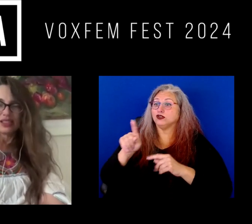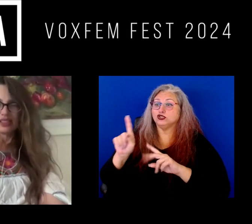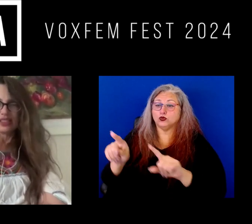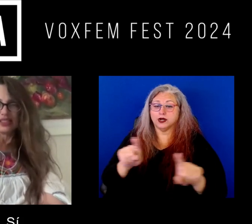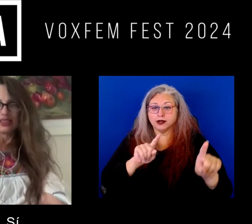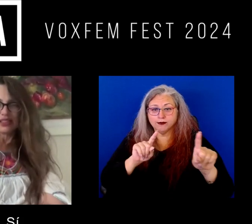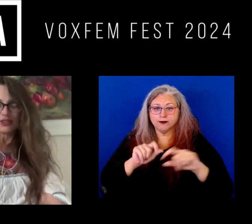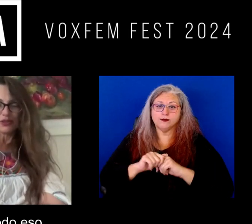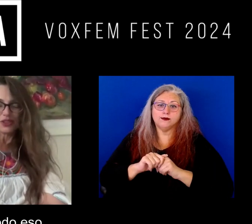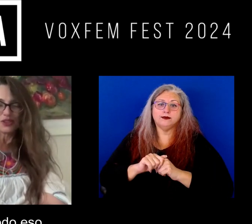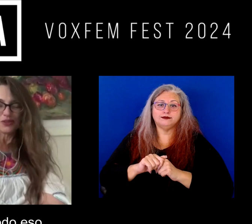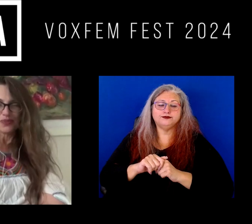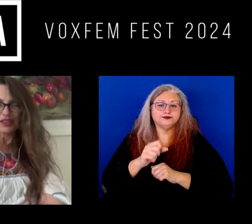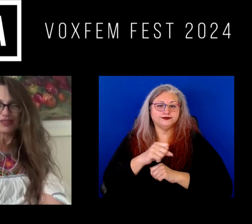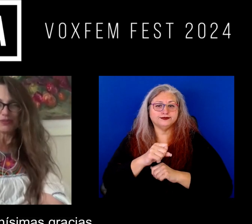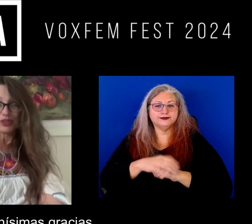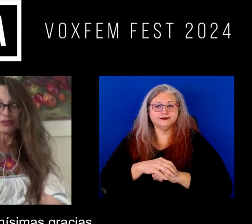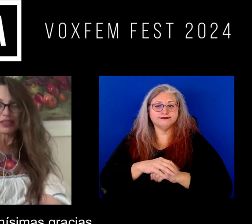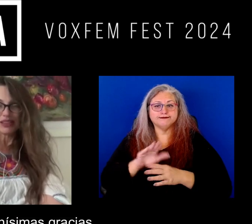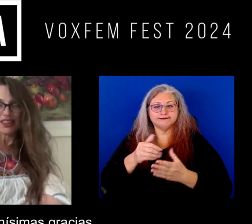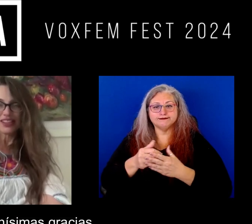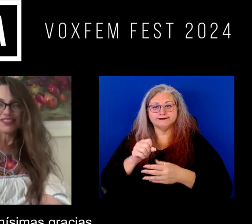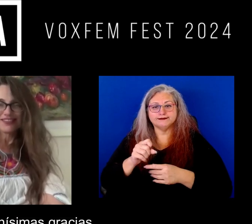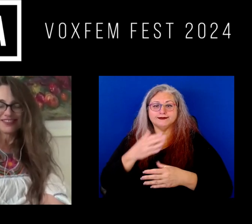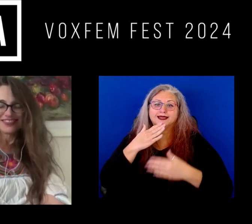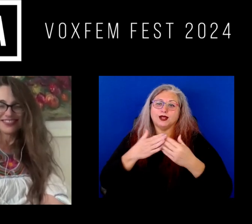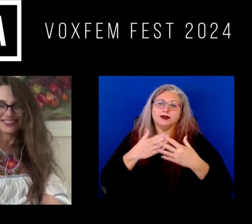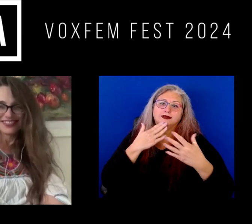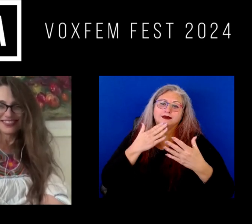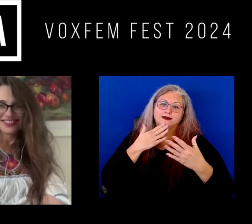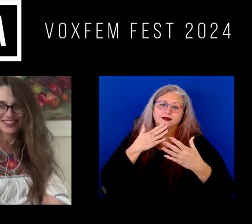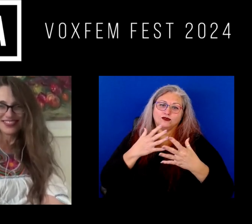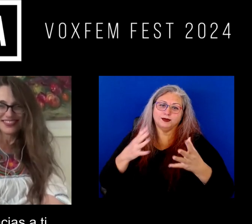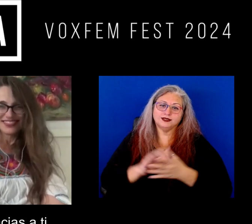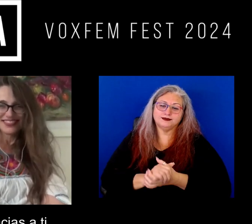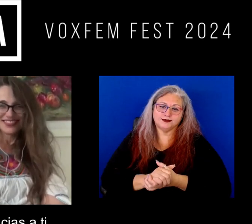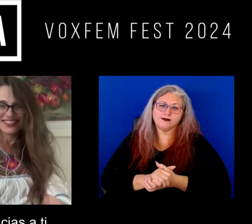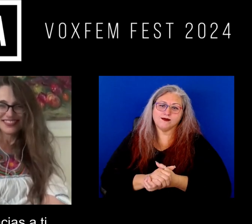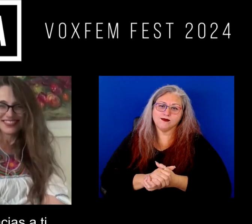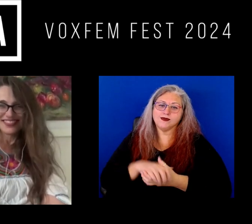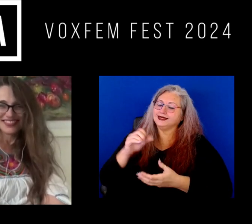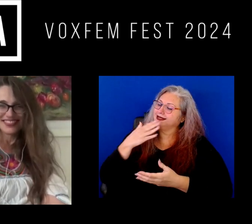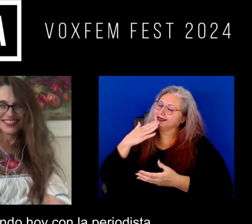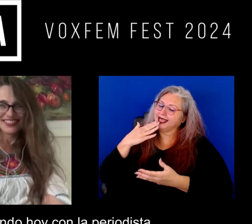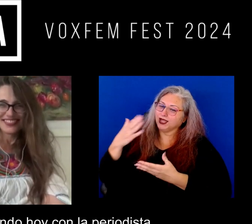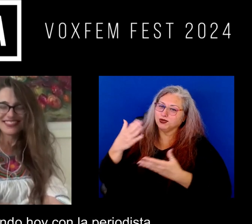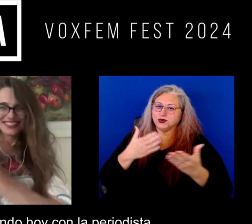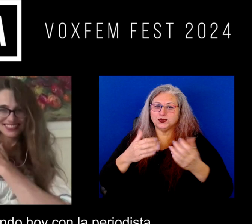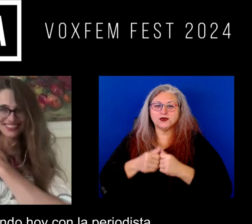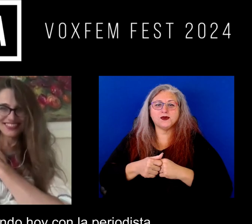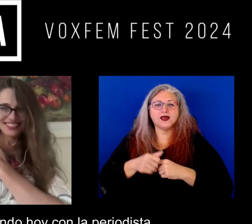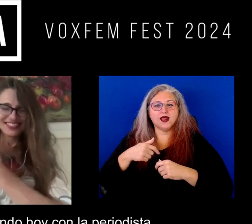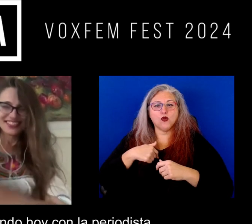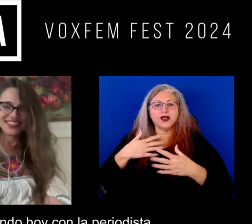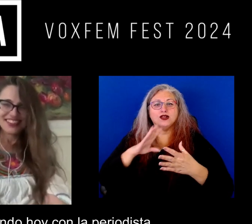y y todo eso en fin muchísimas gracias gracias gracias a ti hemos estado